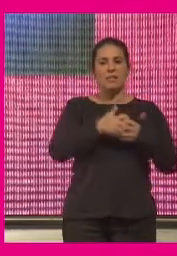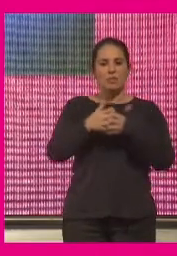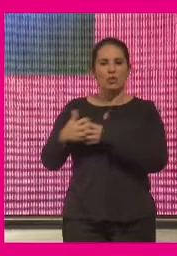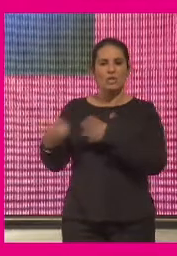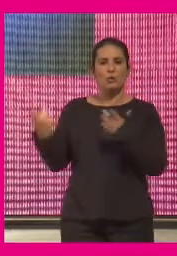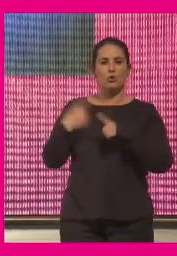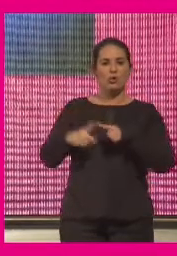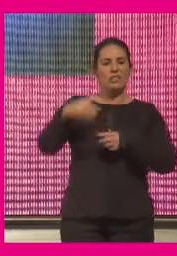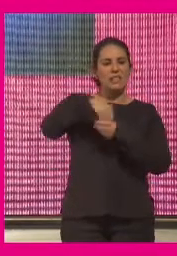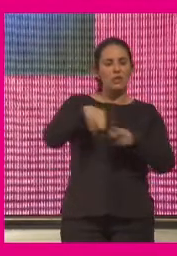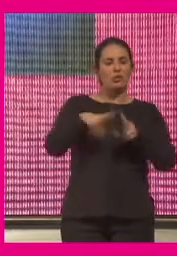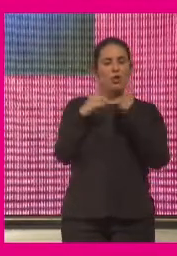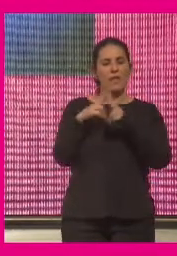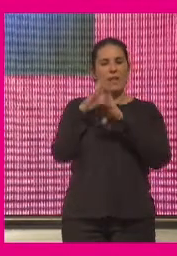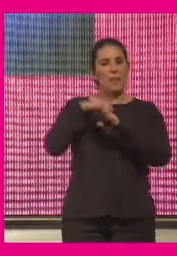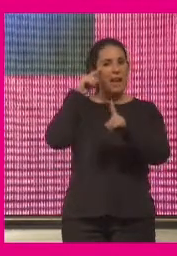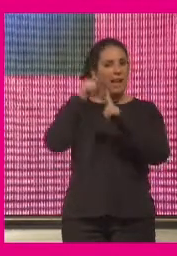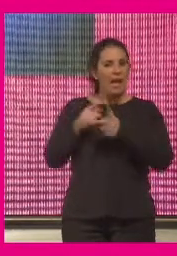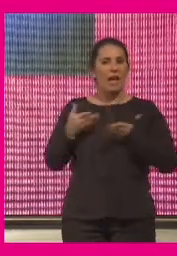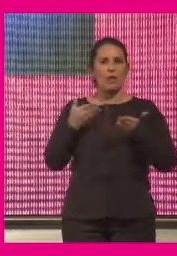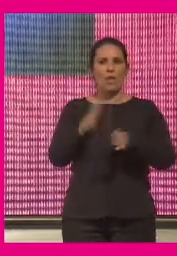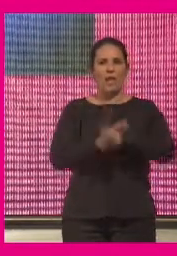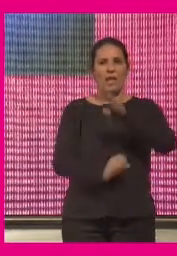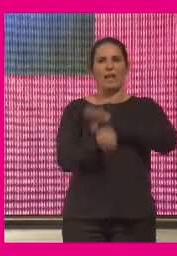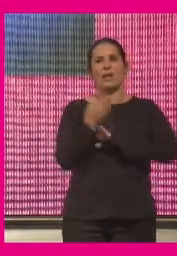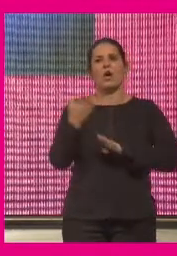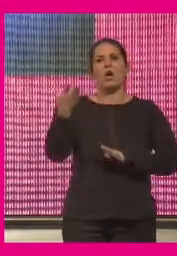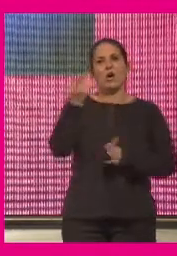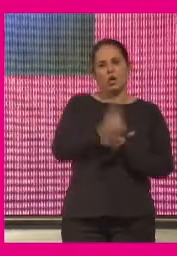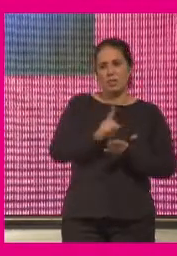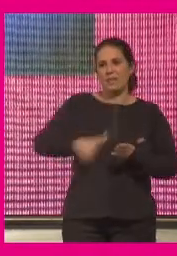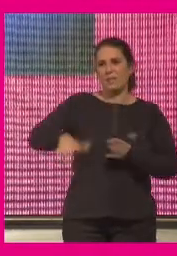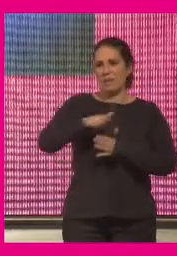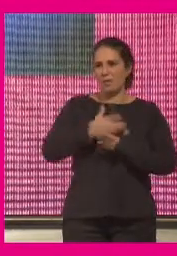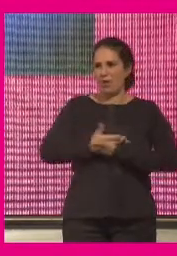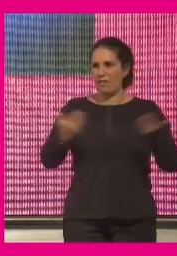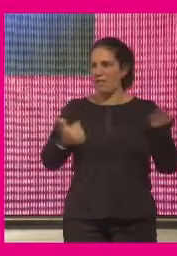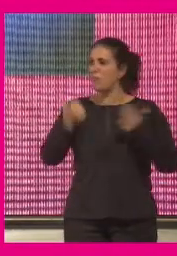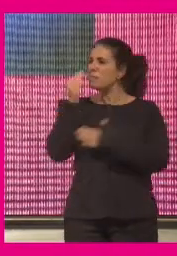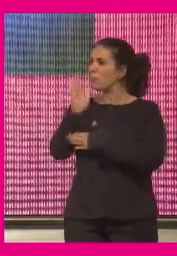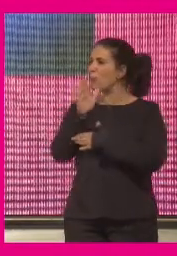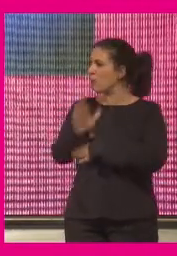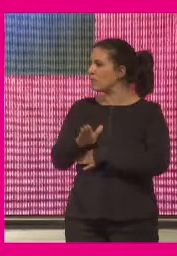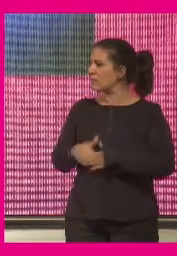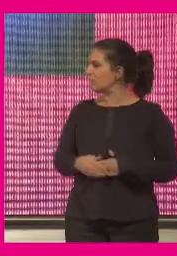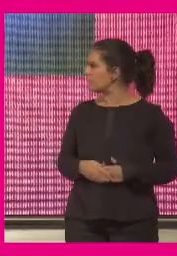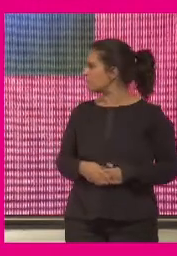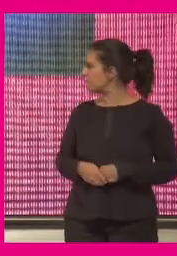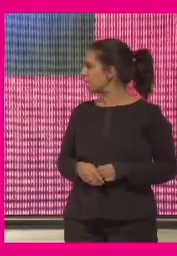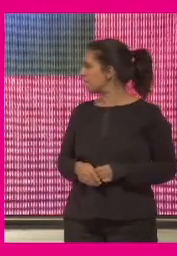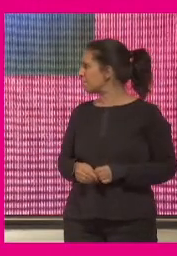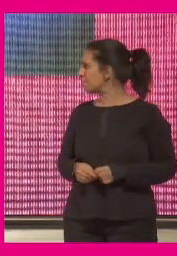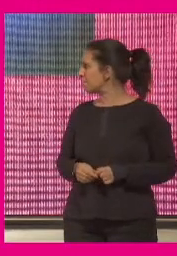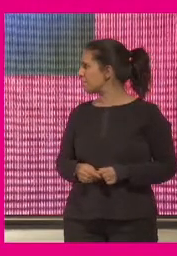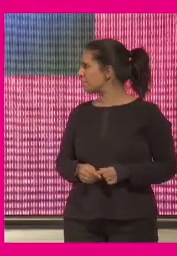genera la sociedad civil para ayudar a volver a generar espacios de confianza más propuestas para dejar para el debate